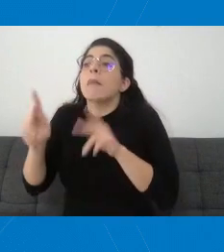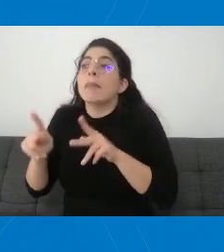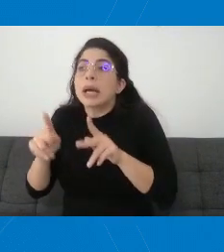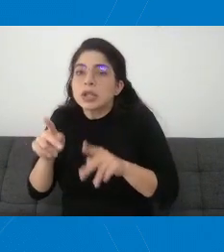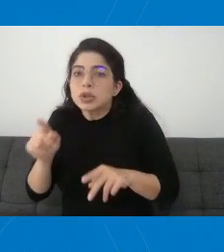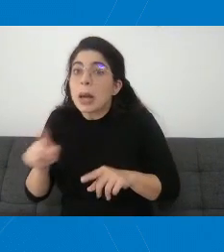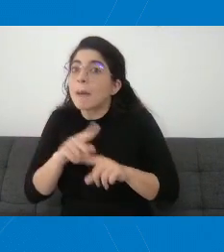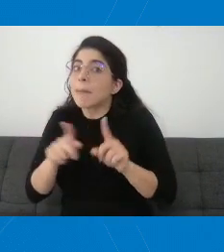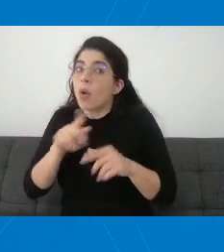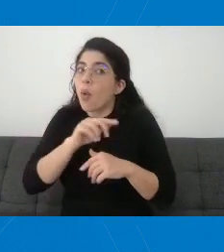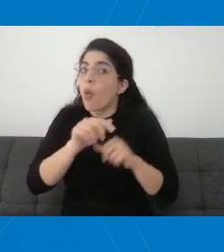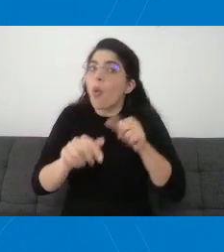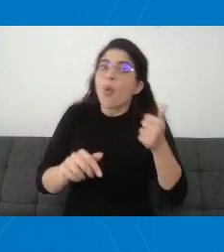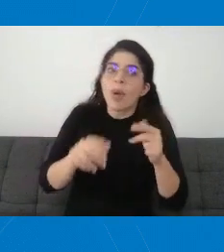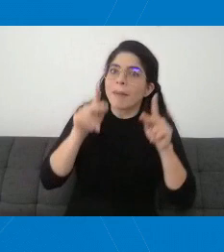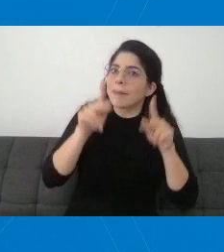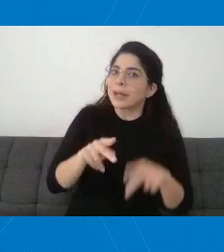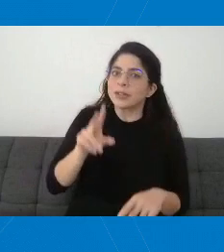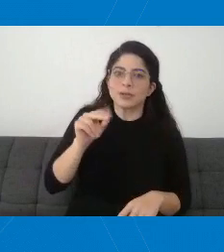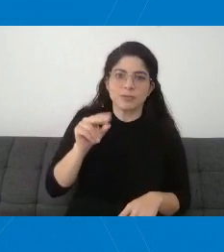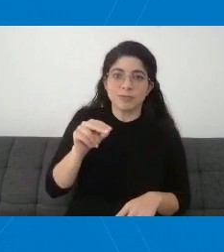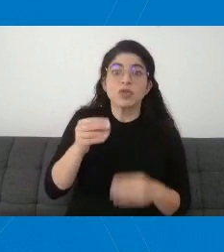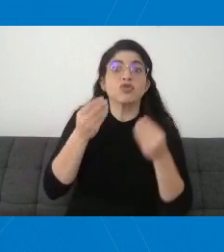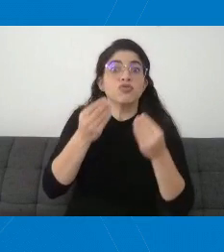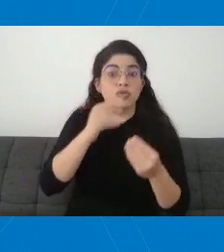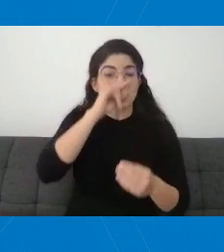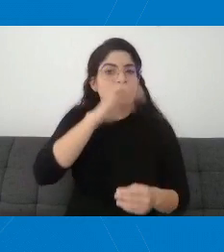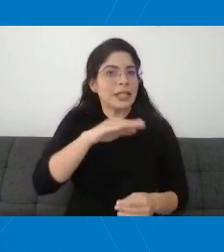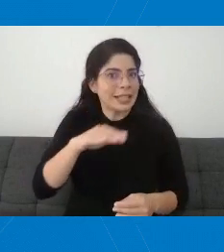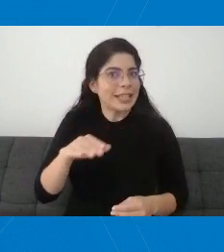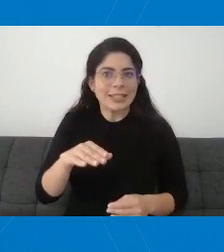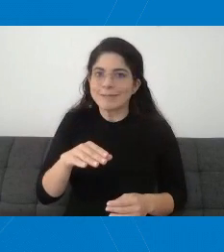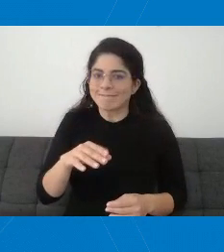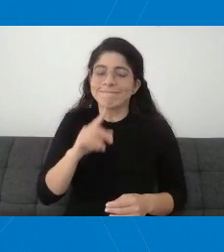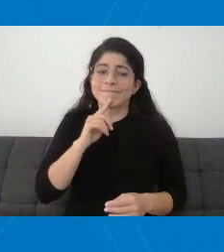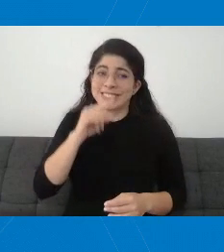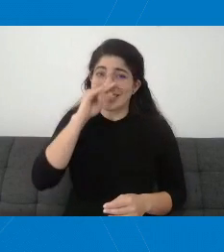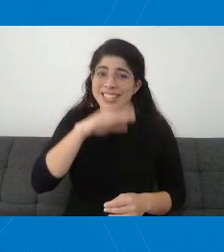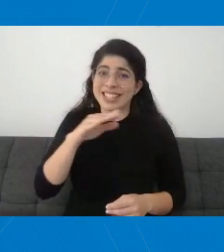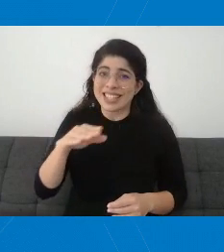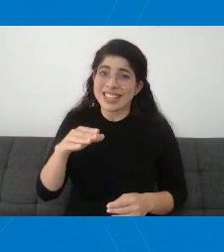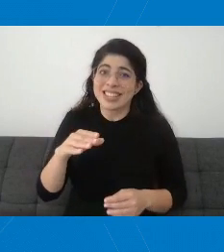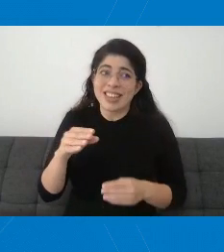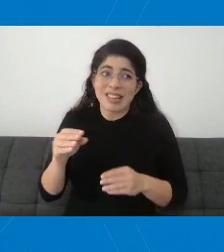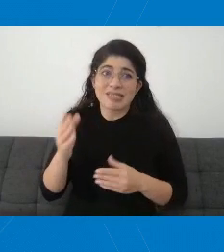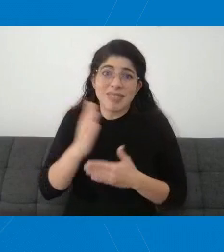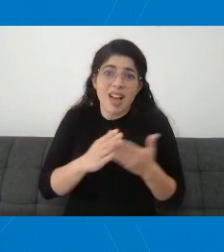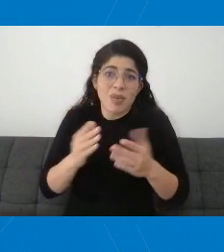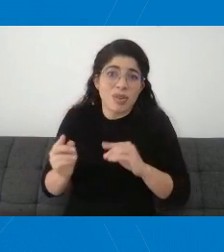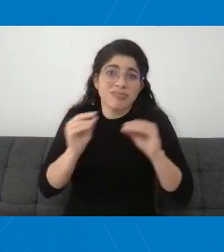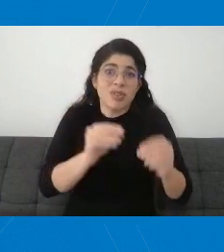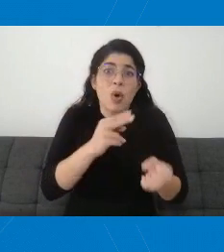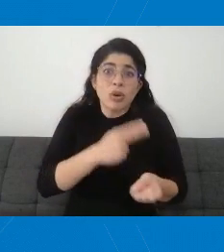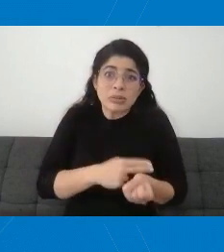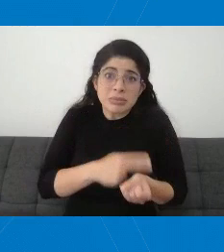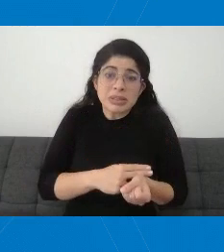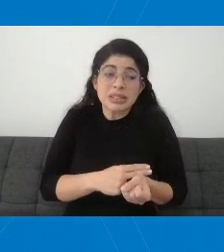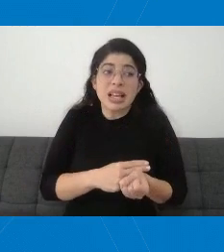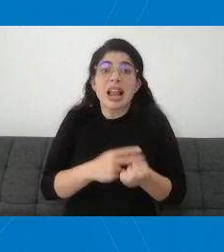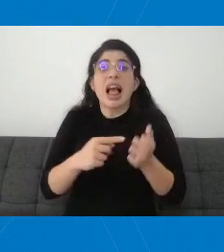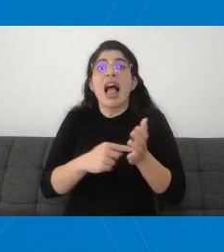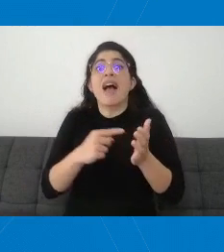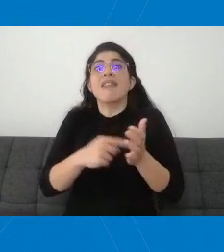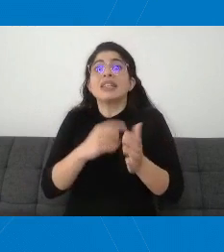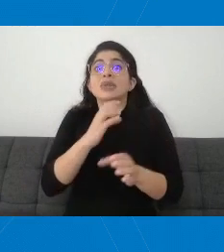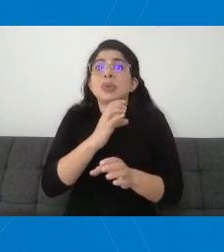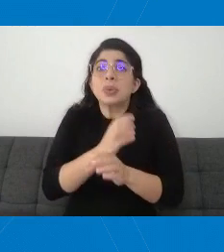pero no lo es para otros, incluyendo muchos niños que lamentablemente terminan hospitalizados, algunas veces en cuidado